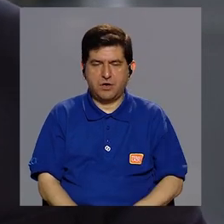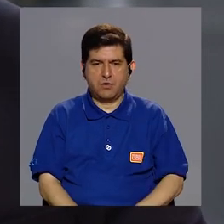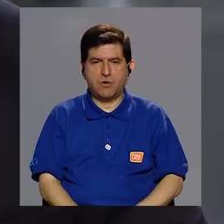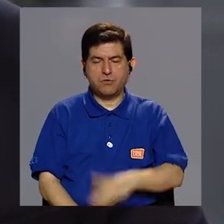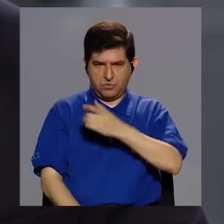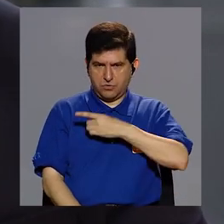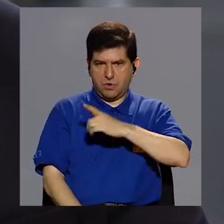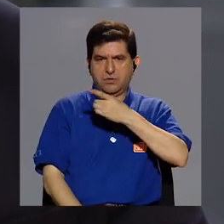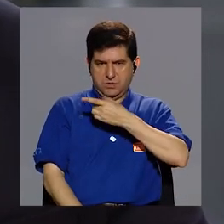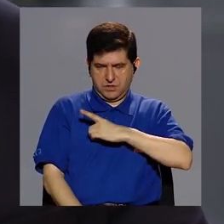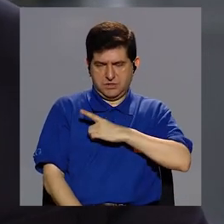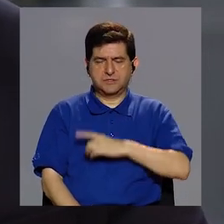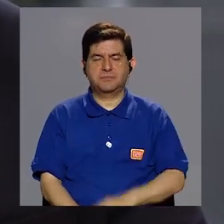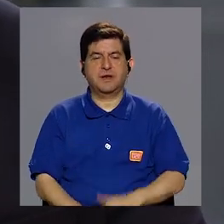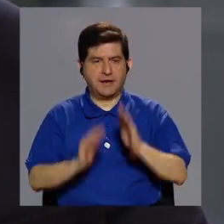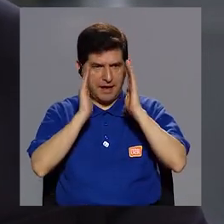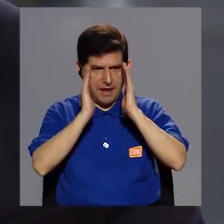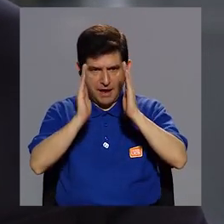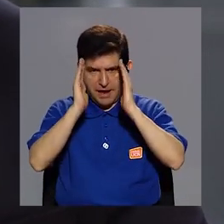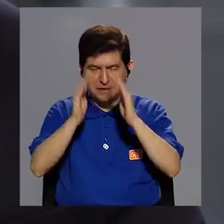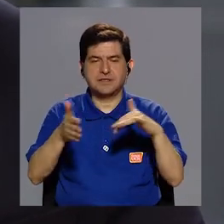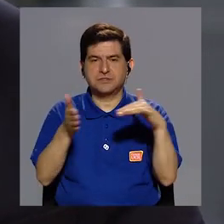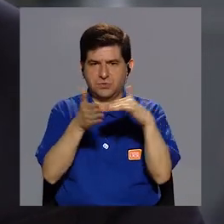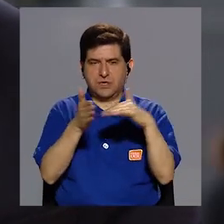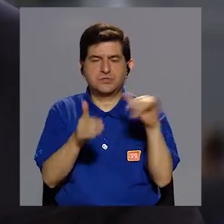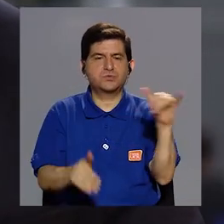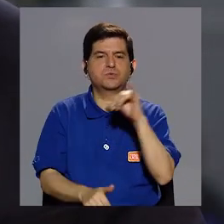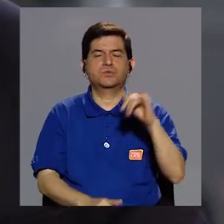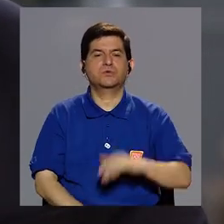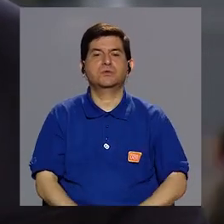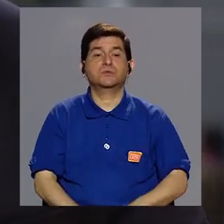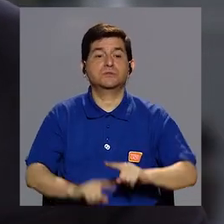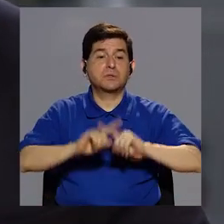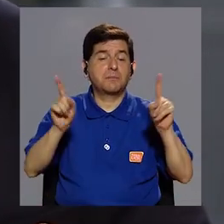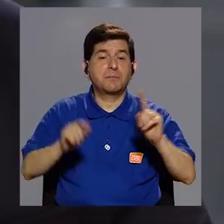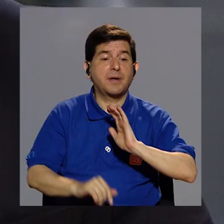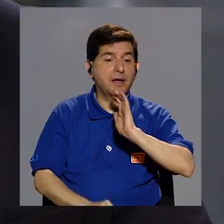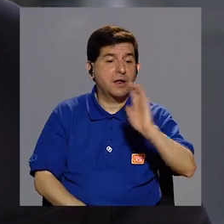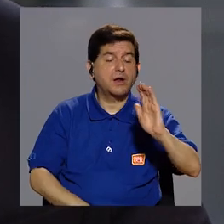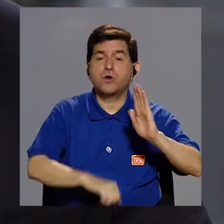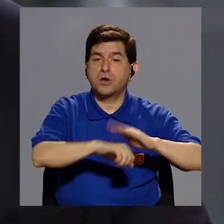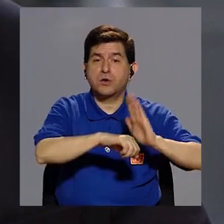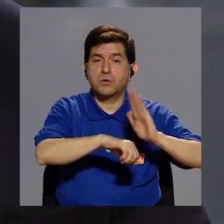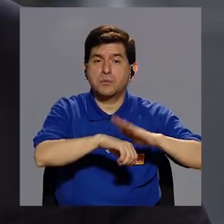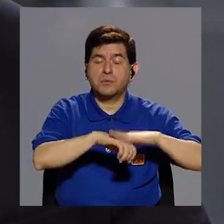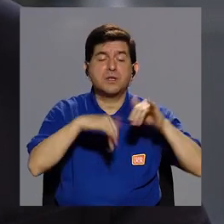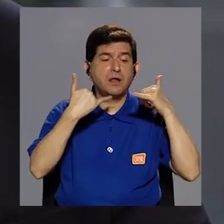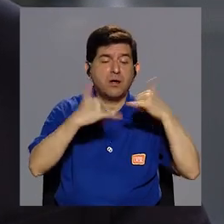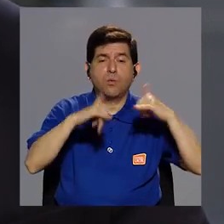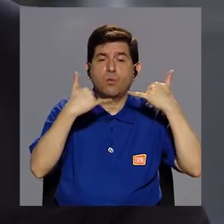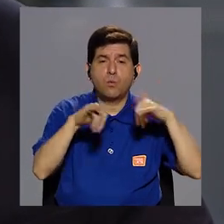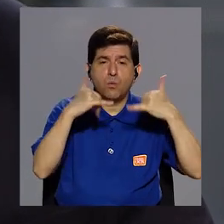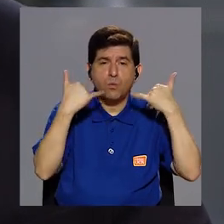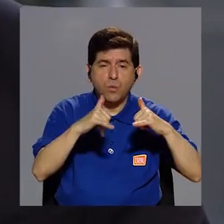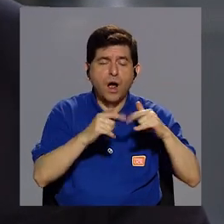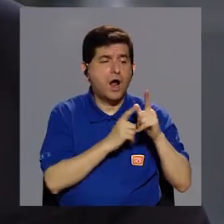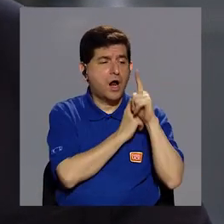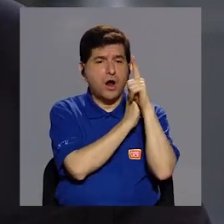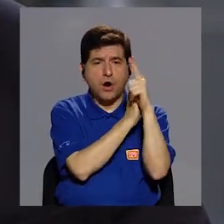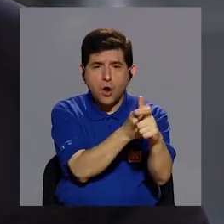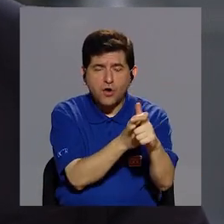guardando la disciplina de que también tienen que poner atención a sus estudios. Pero a los chicos tienes que permitírseles jugar,